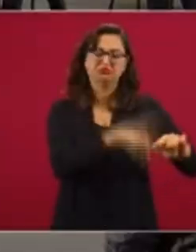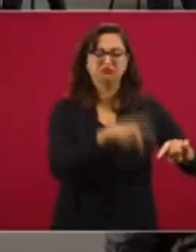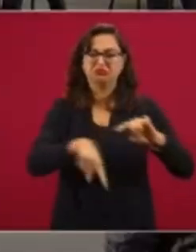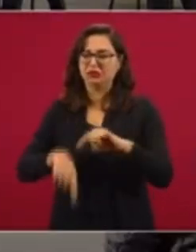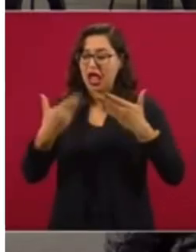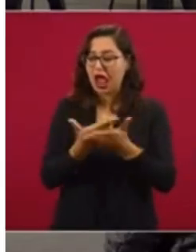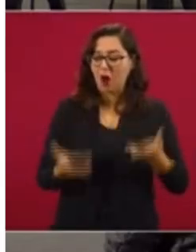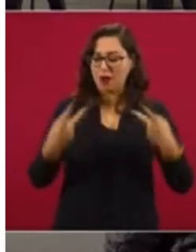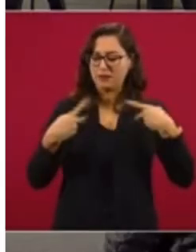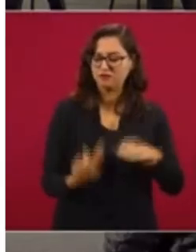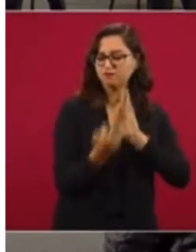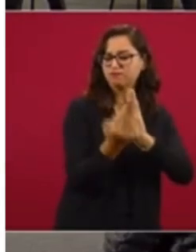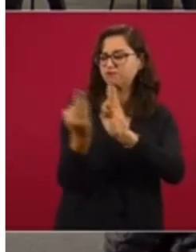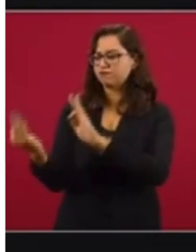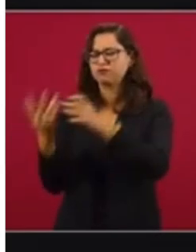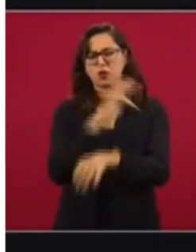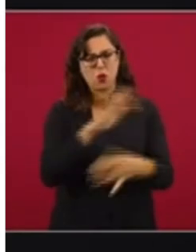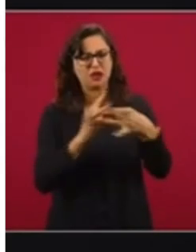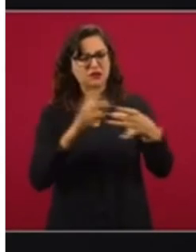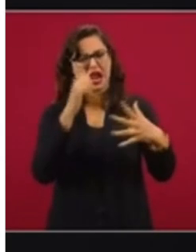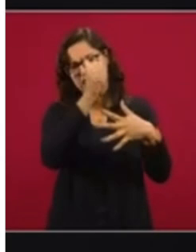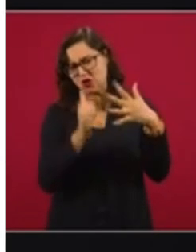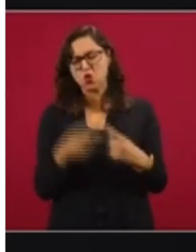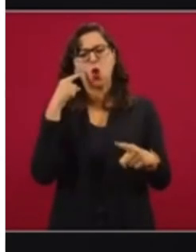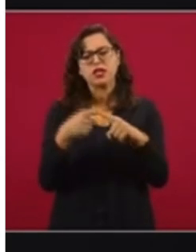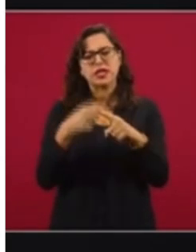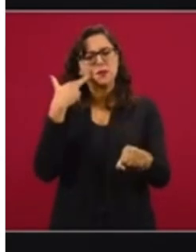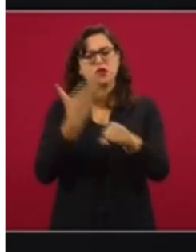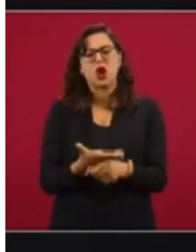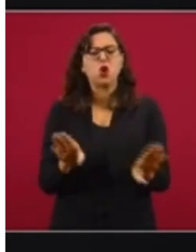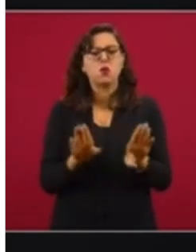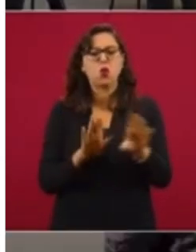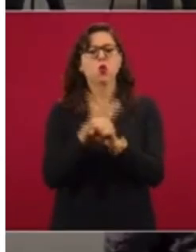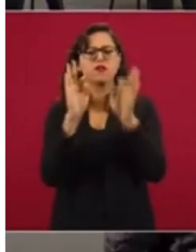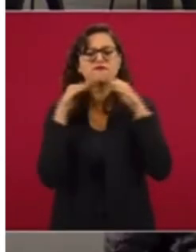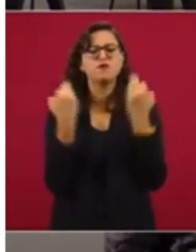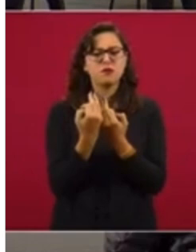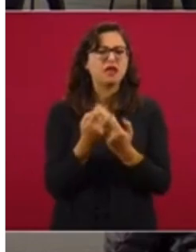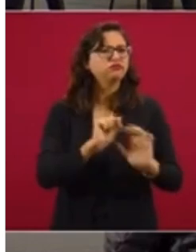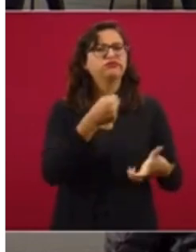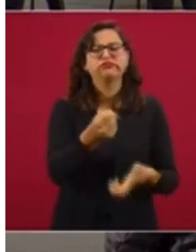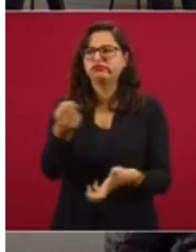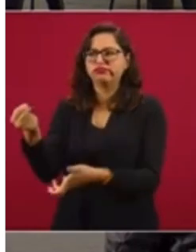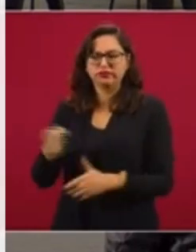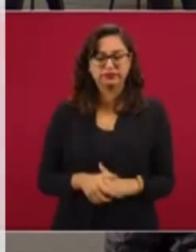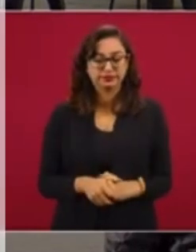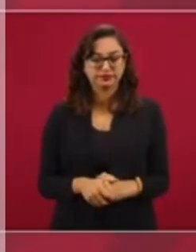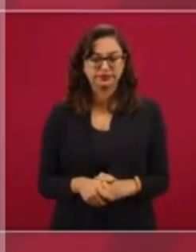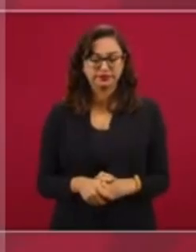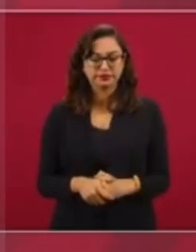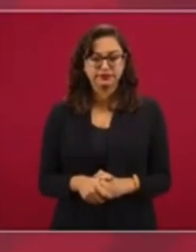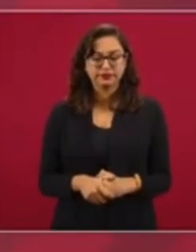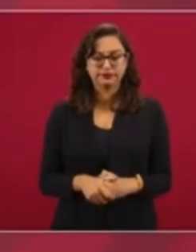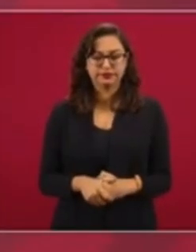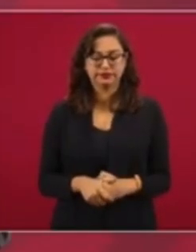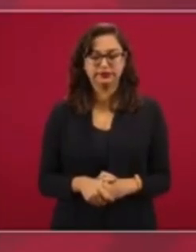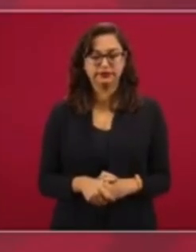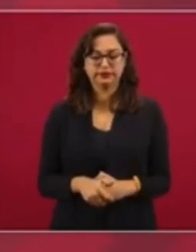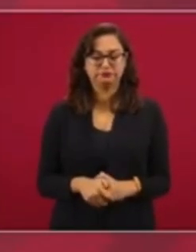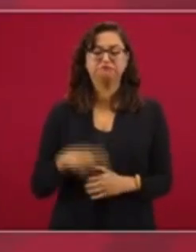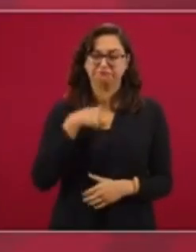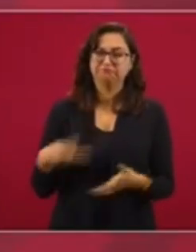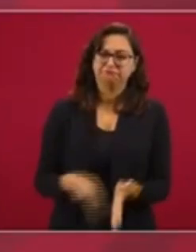¿Nos puede explicar de cada uno qué dependencia será la encargada de aplicarlos y los mecanismos que se utilizarán? Sí, pues repito lo que estoy